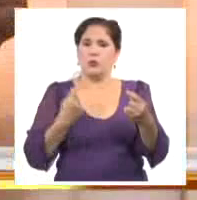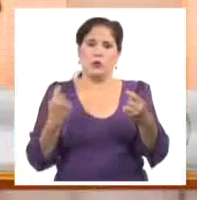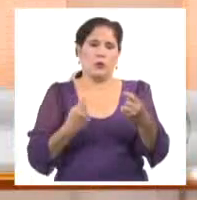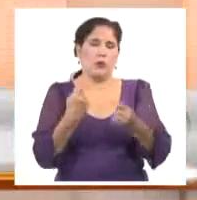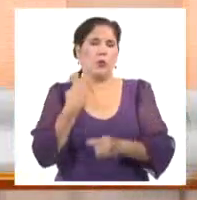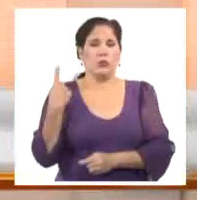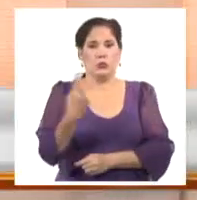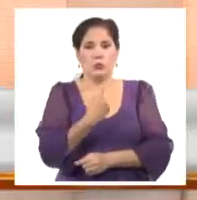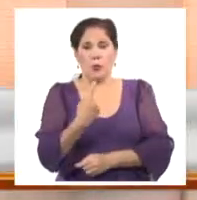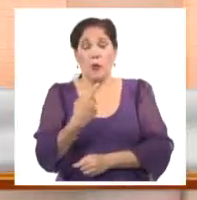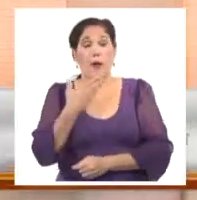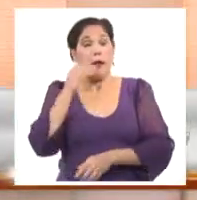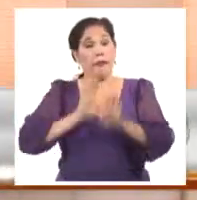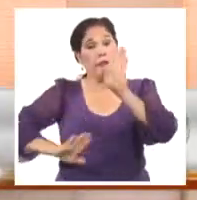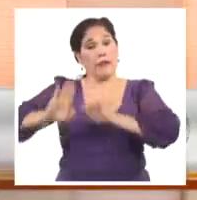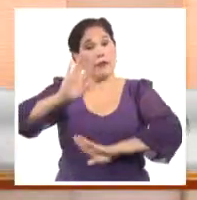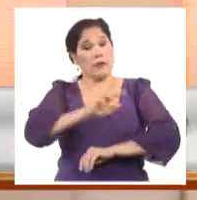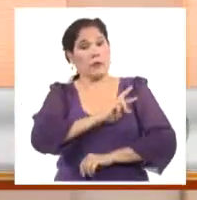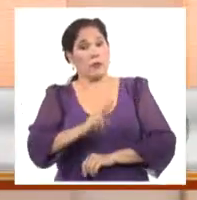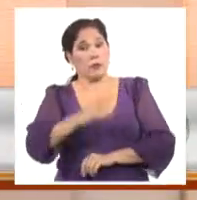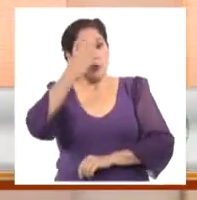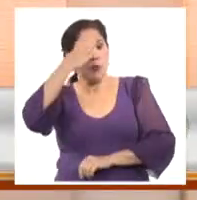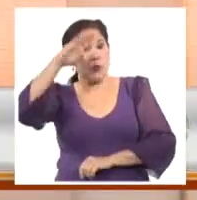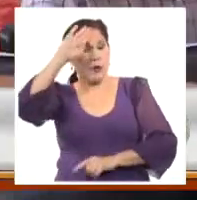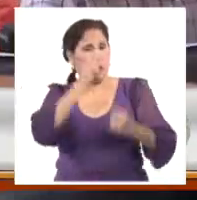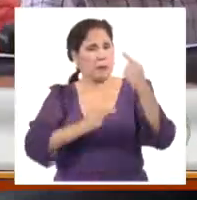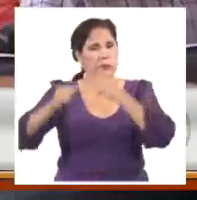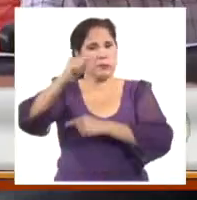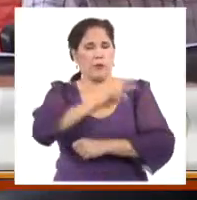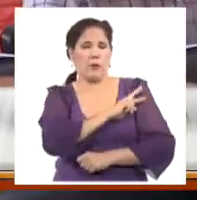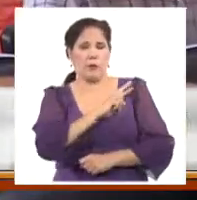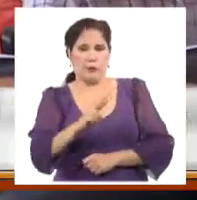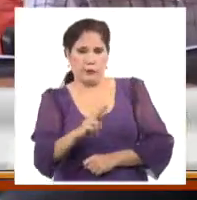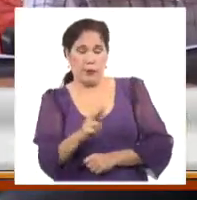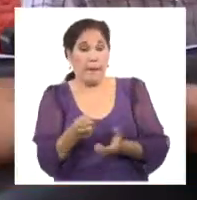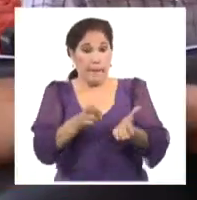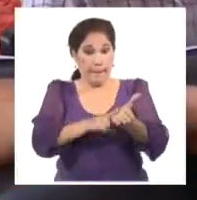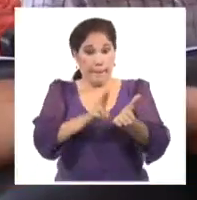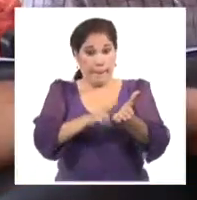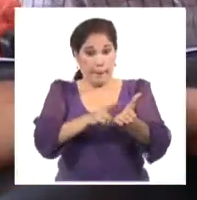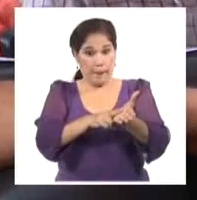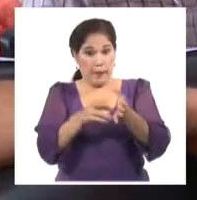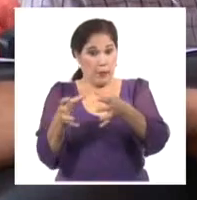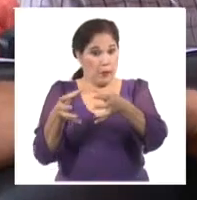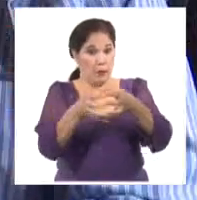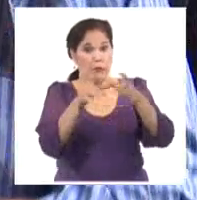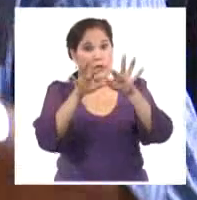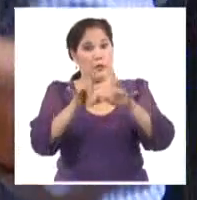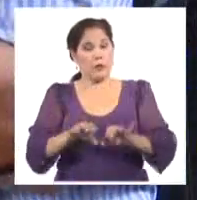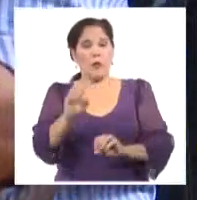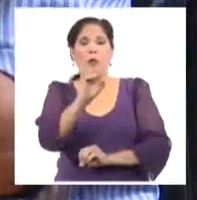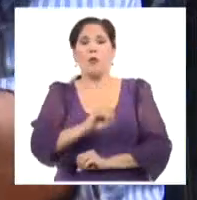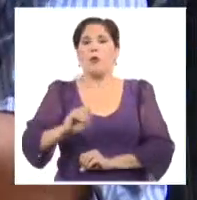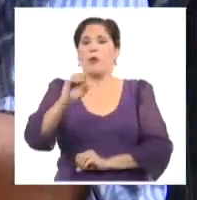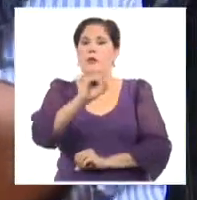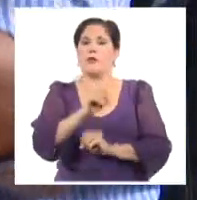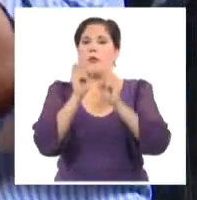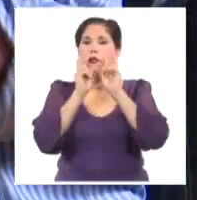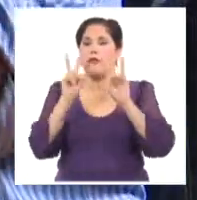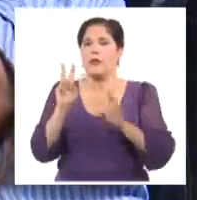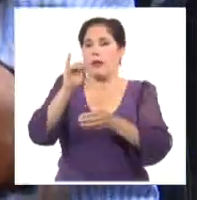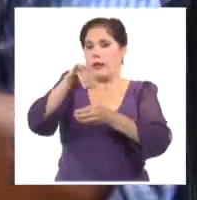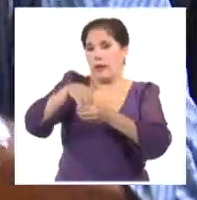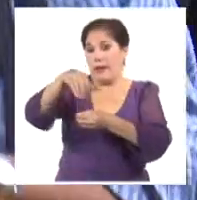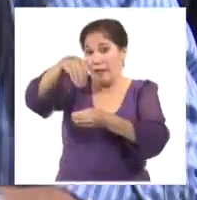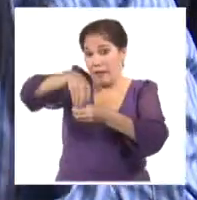para defender la revolución y defender los principios de la revolución. El miembro del Buró Político y Secretario de Organización del Comité